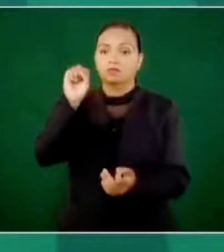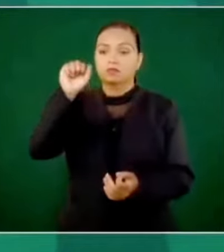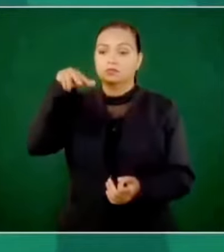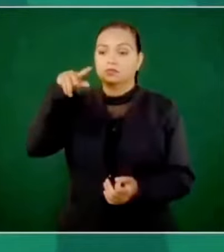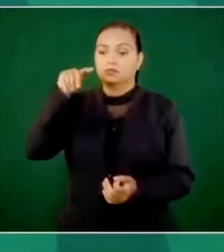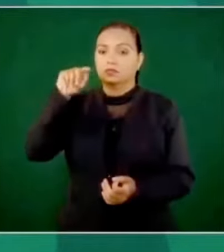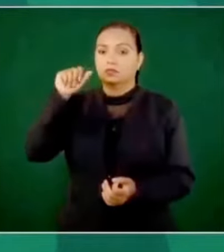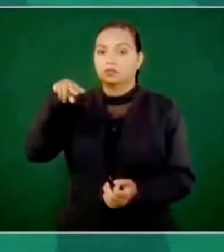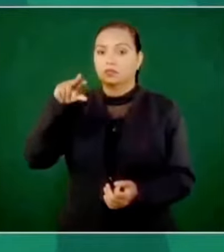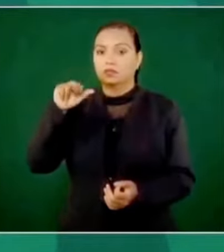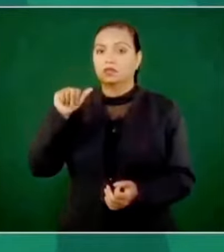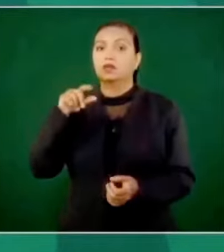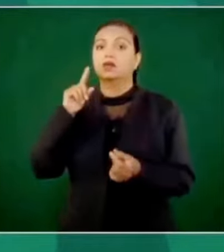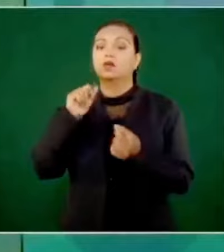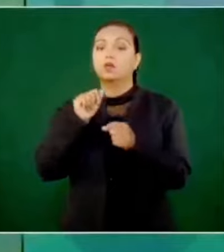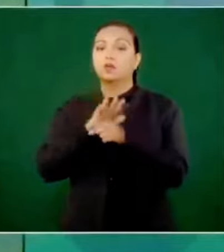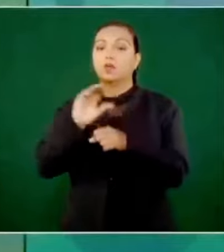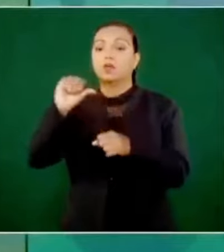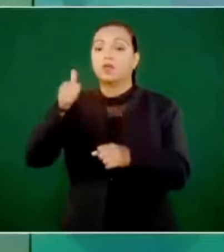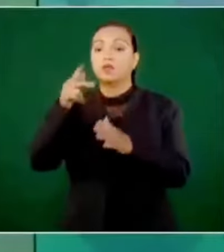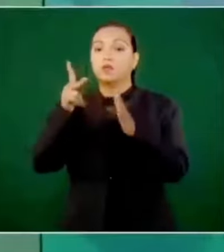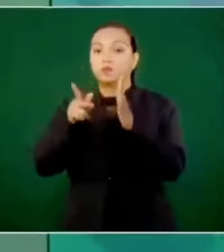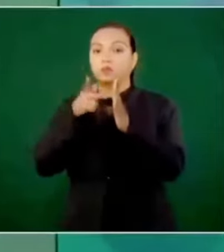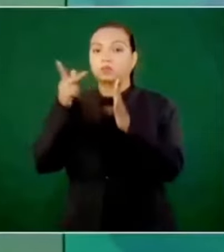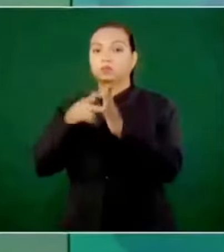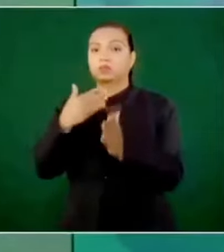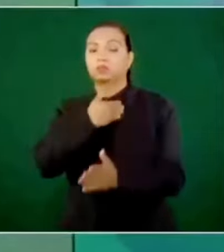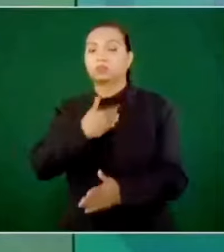que fue once veces presidente de México.